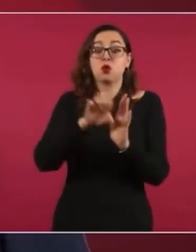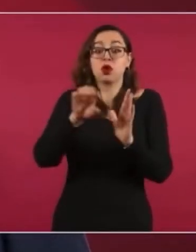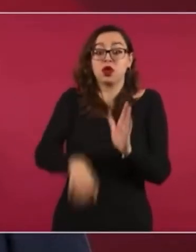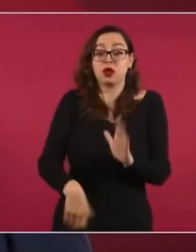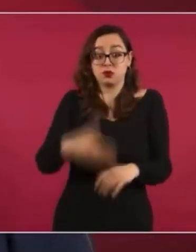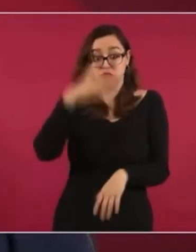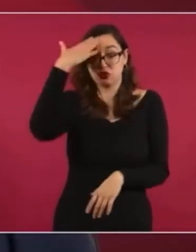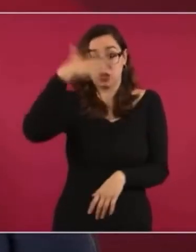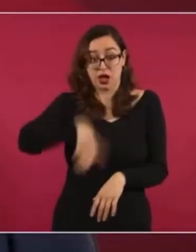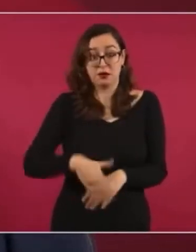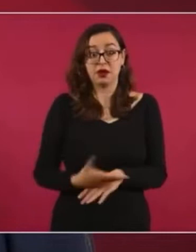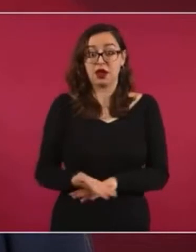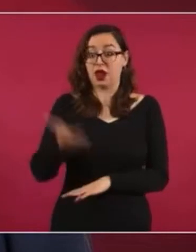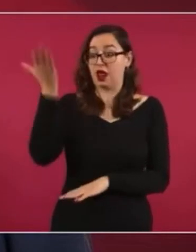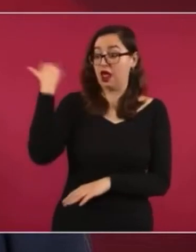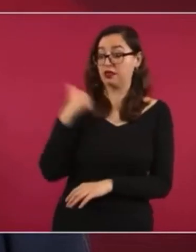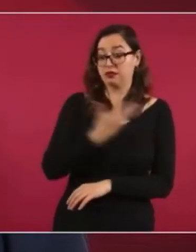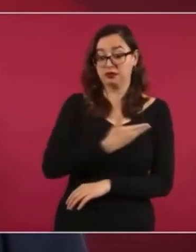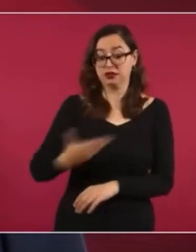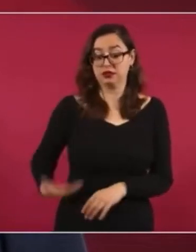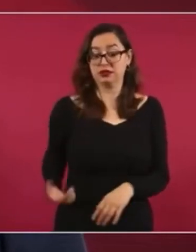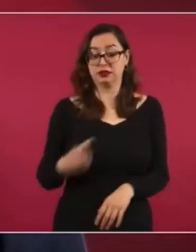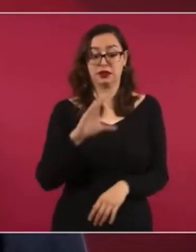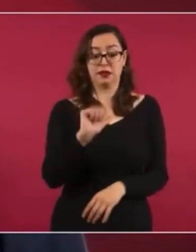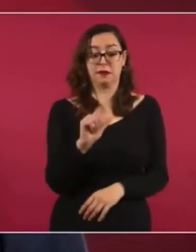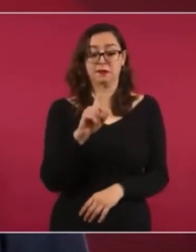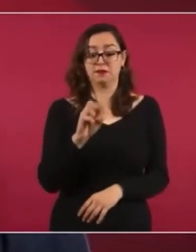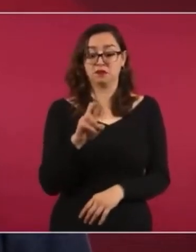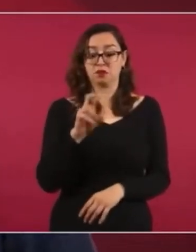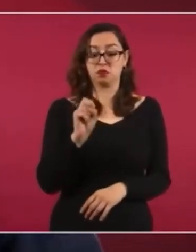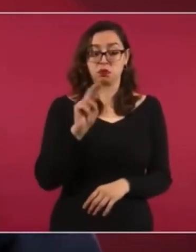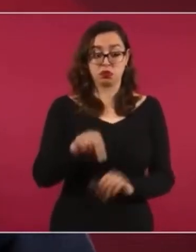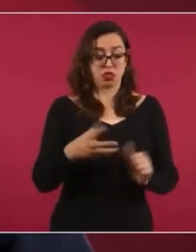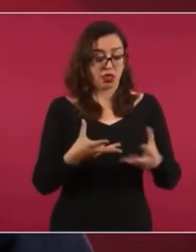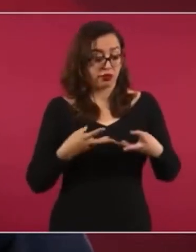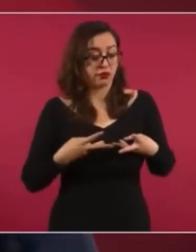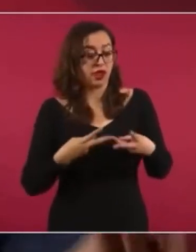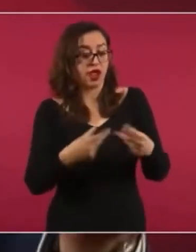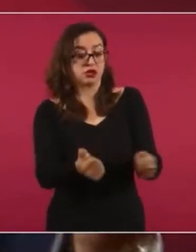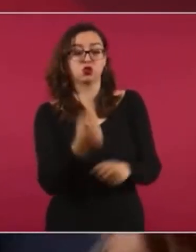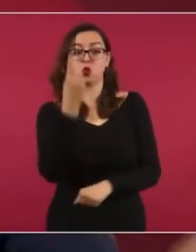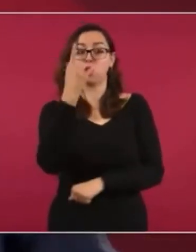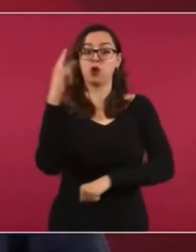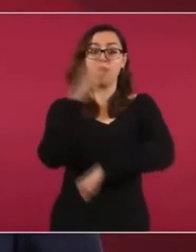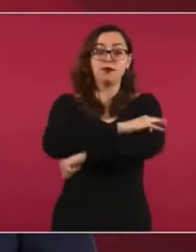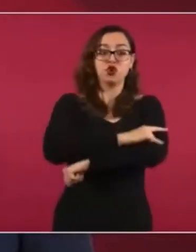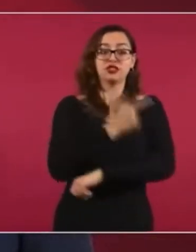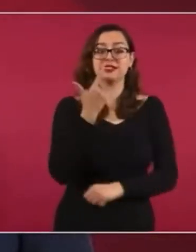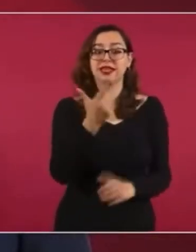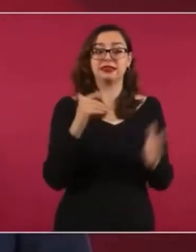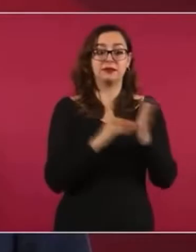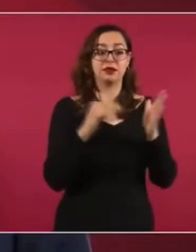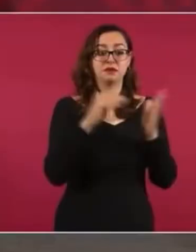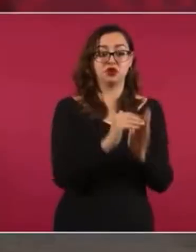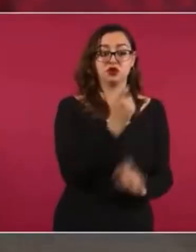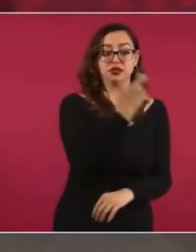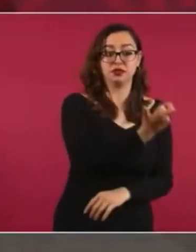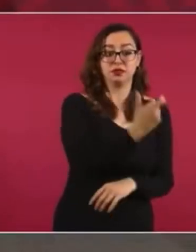de siete mil millones de pesos y que yo no he comprado ni un carro,